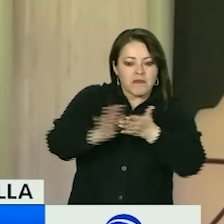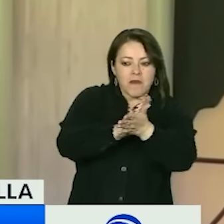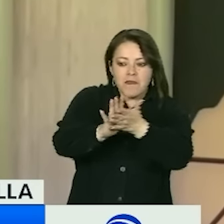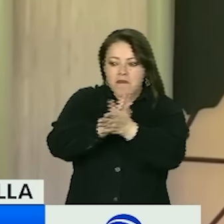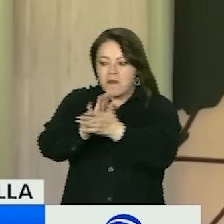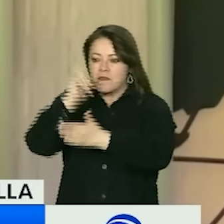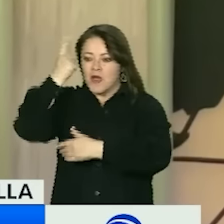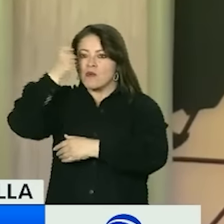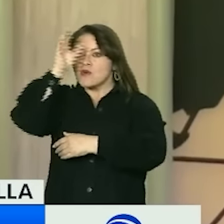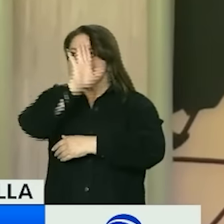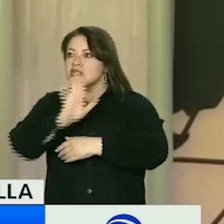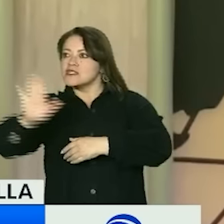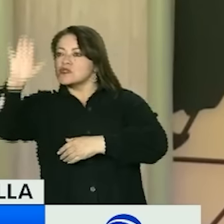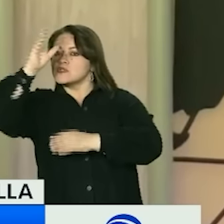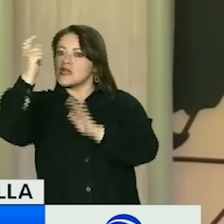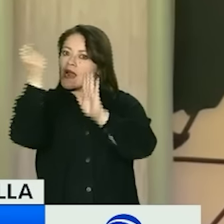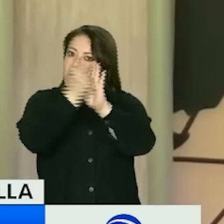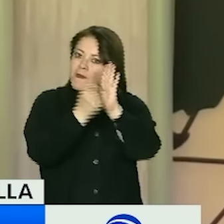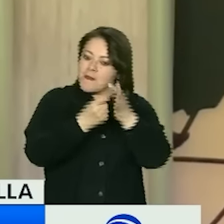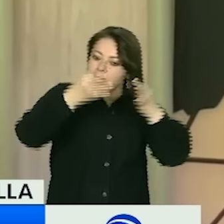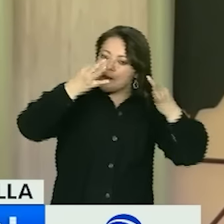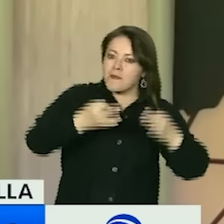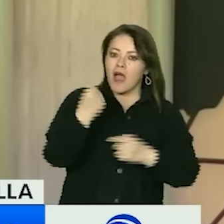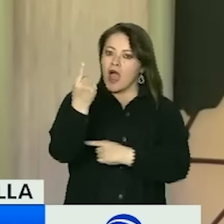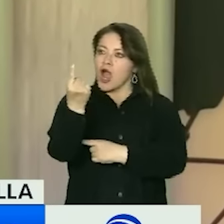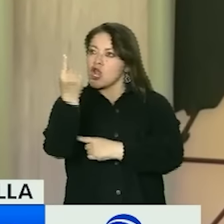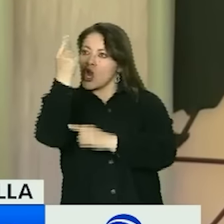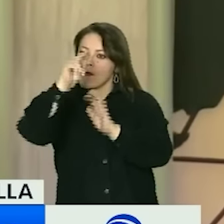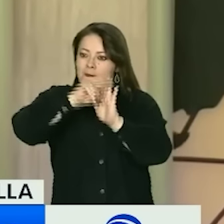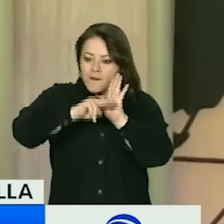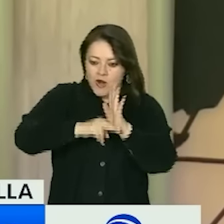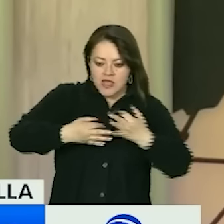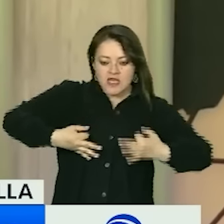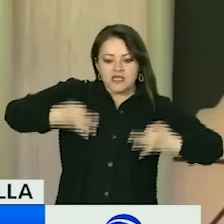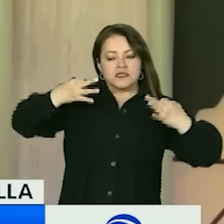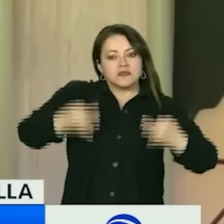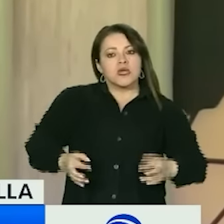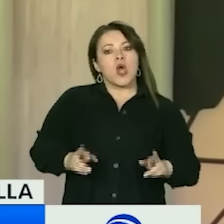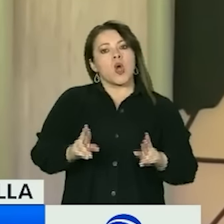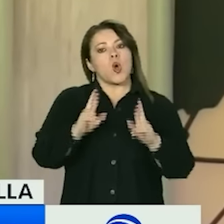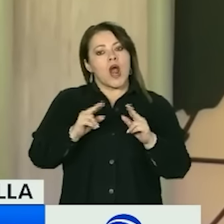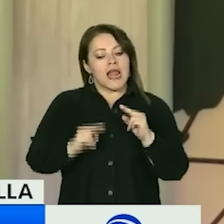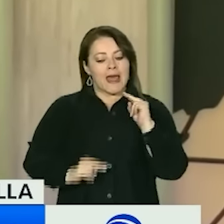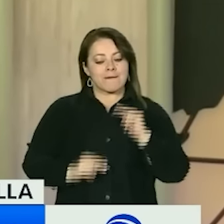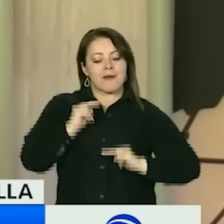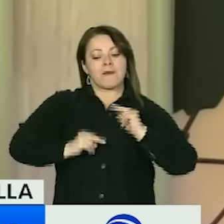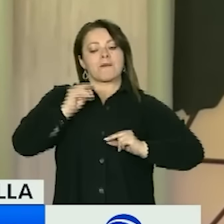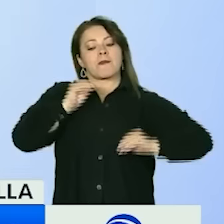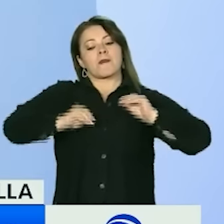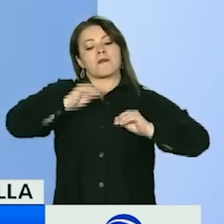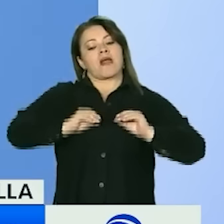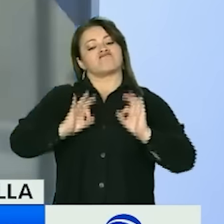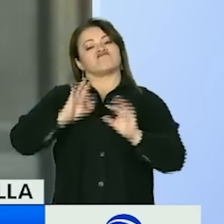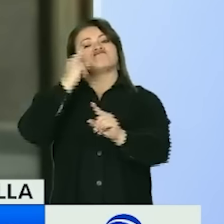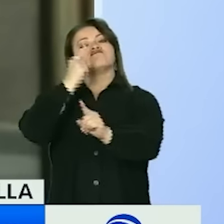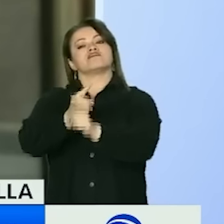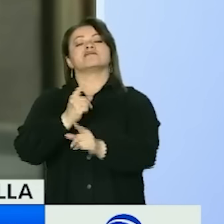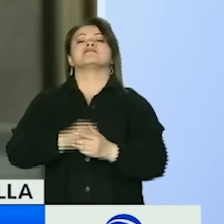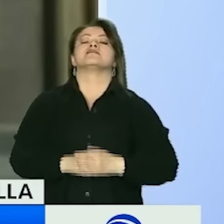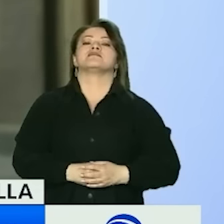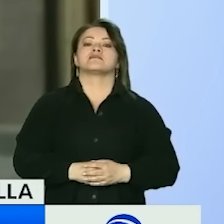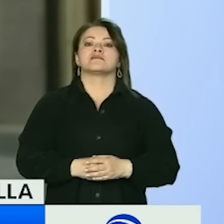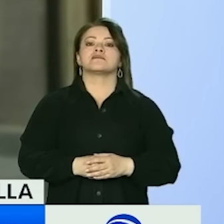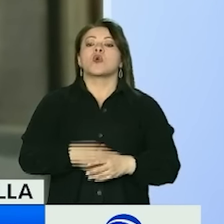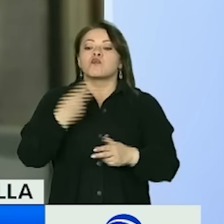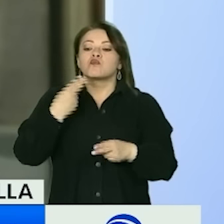comunes de política criminal que espero se puedan construir eficazmente. Se espera que en los